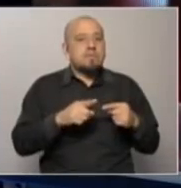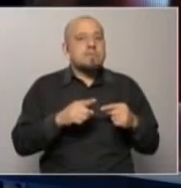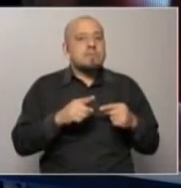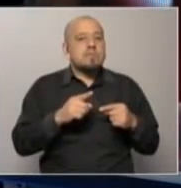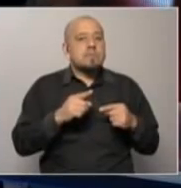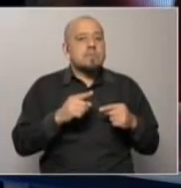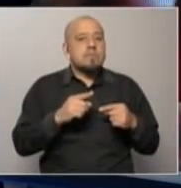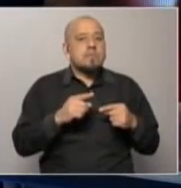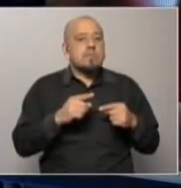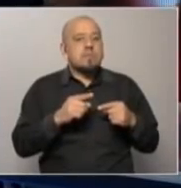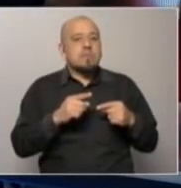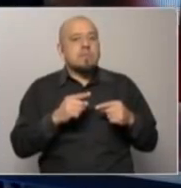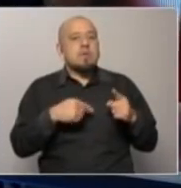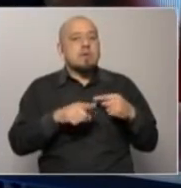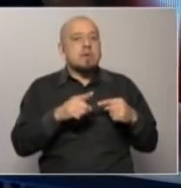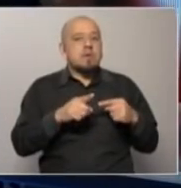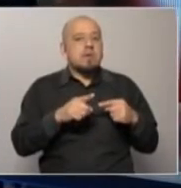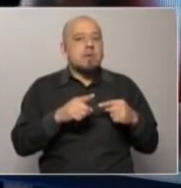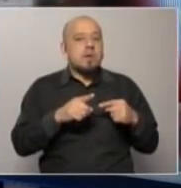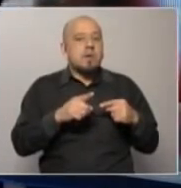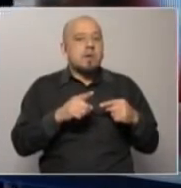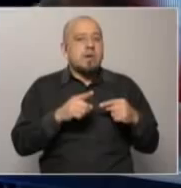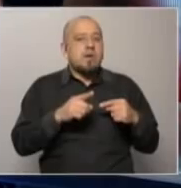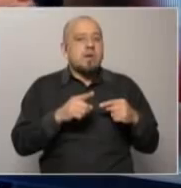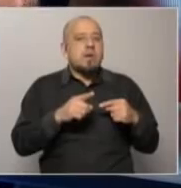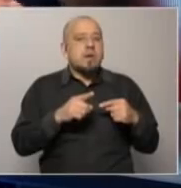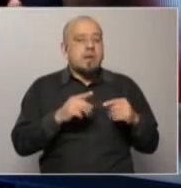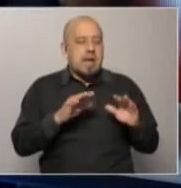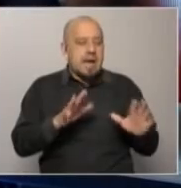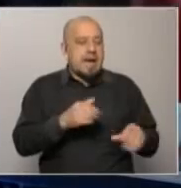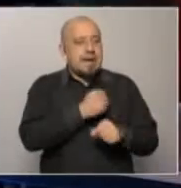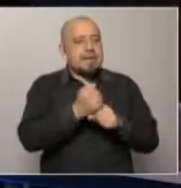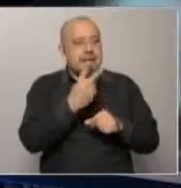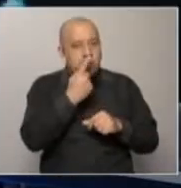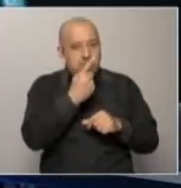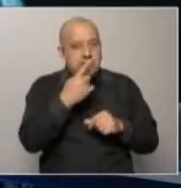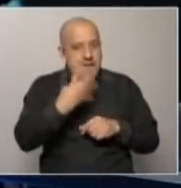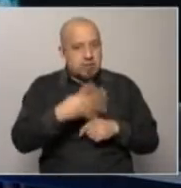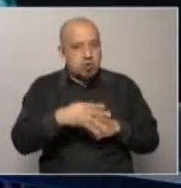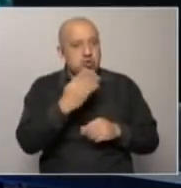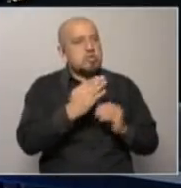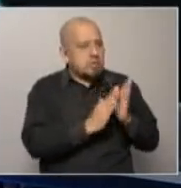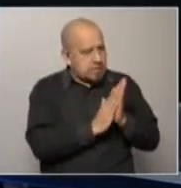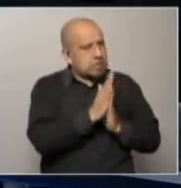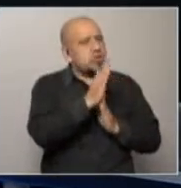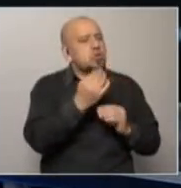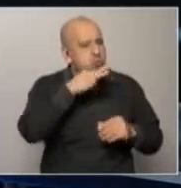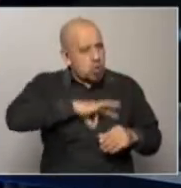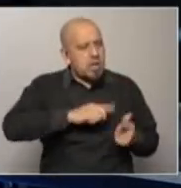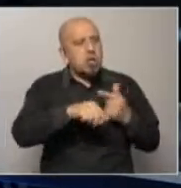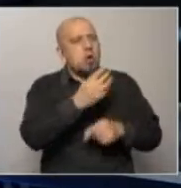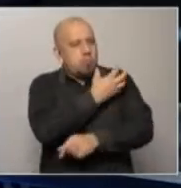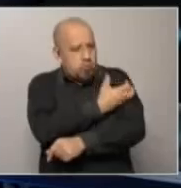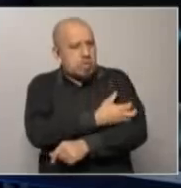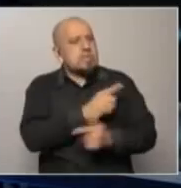significativa tiene que elegir el dato más raro en términos de claro no pero hasta el 2014 creció el salario creció el empleo bajó la pobreza está fuera de